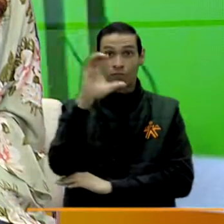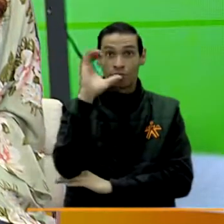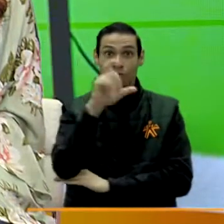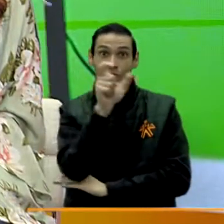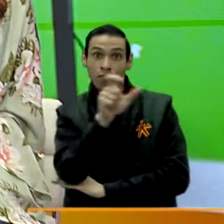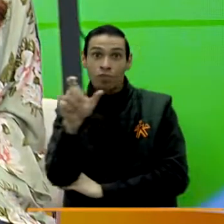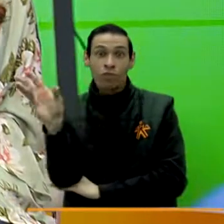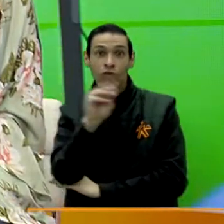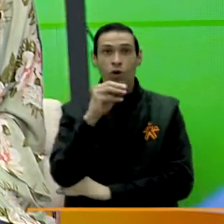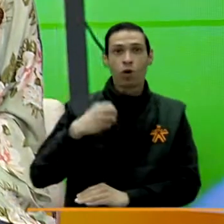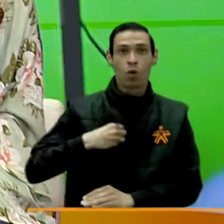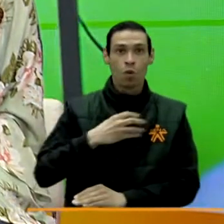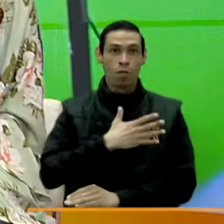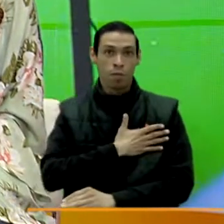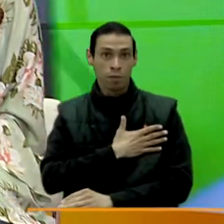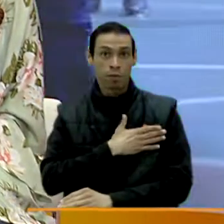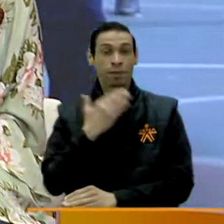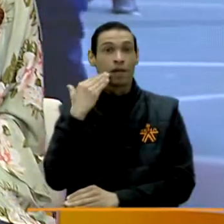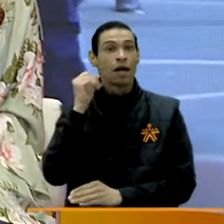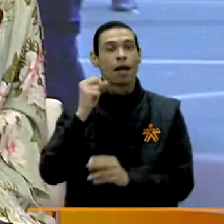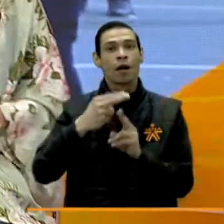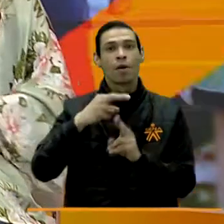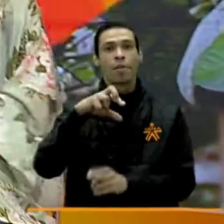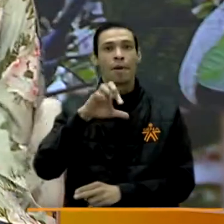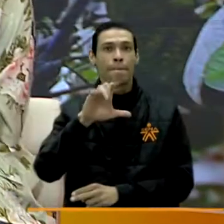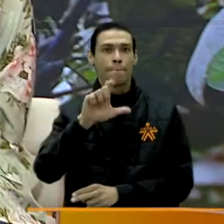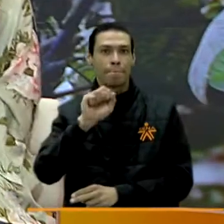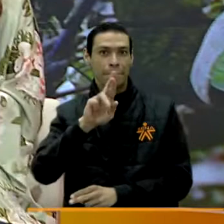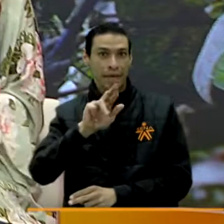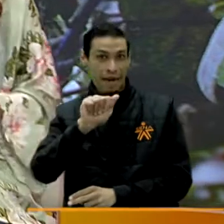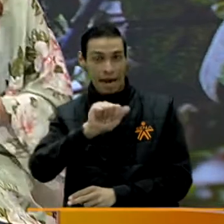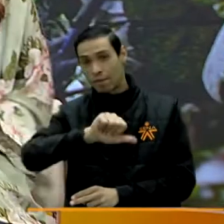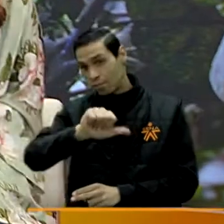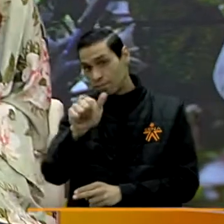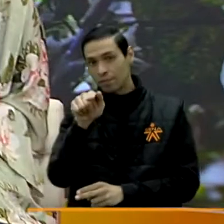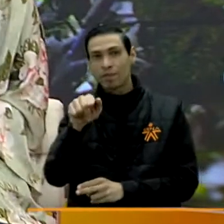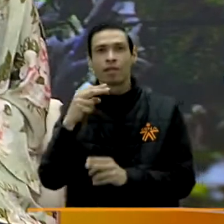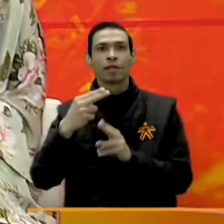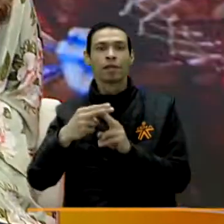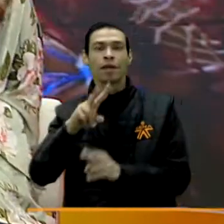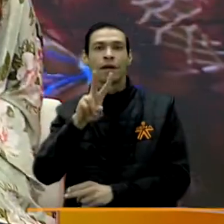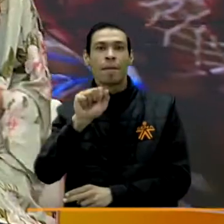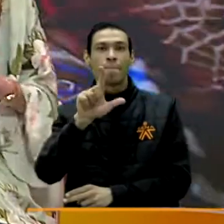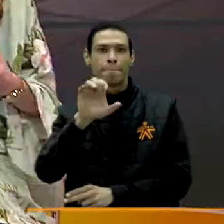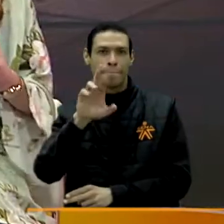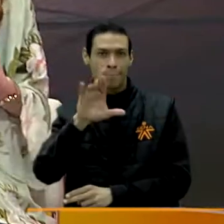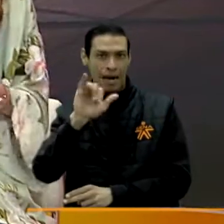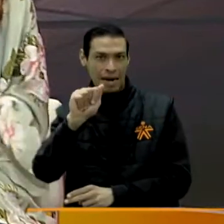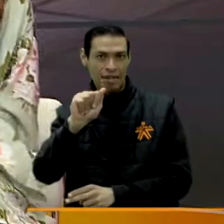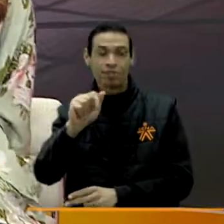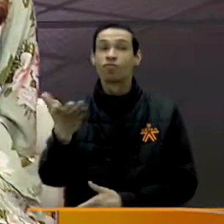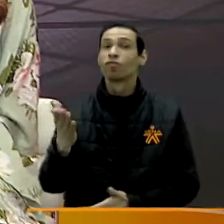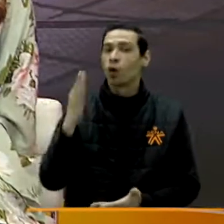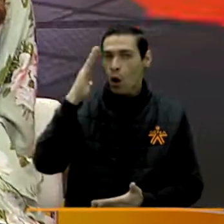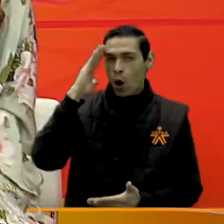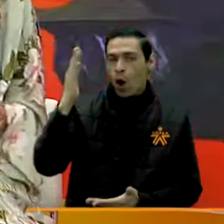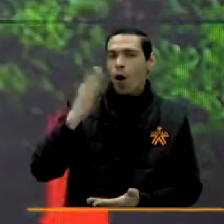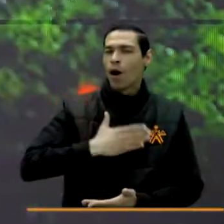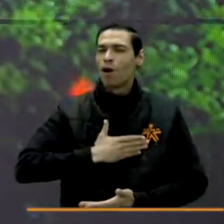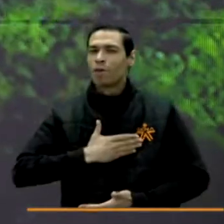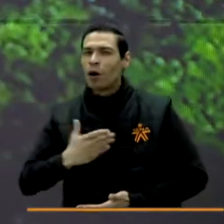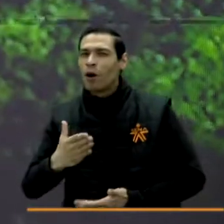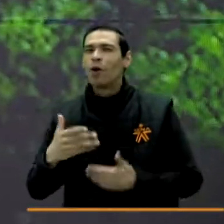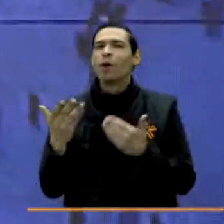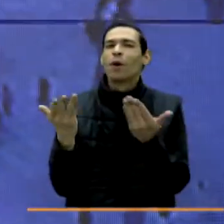colombianos. Yo soy Pilar Navarrete. Hola Valeria, ¿cómo estás? Hola Pili, bien, muchas gracias, ¿cómo estás tú? Y un saludo a todos los televidentes.